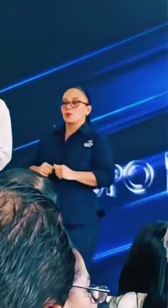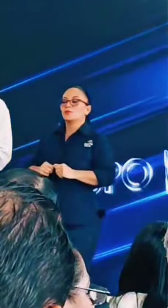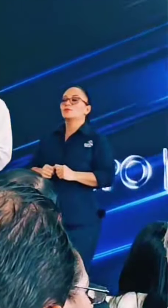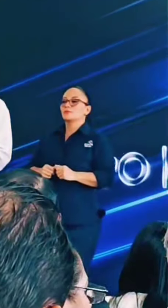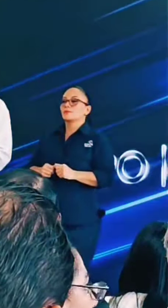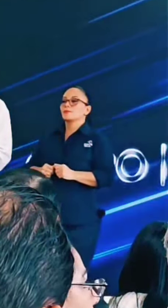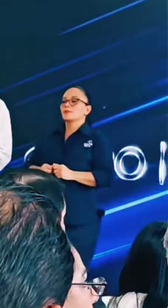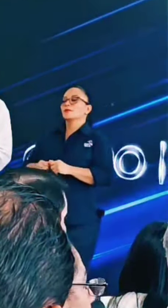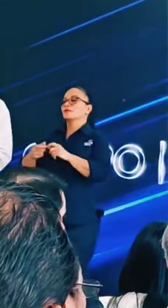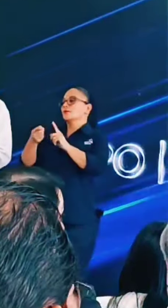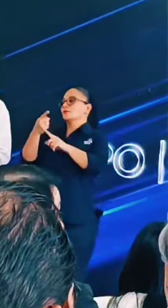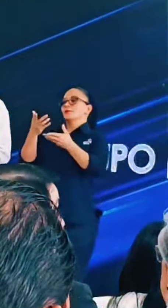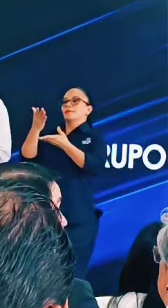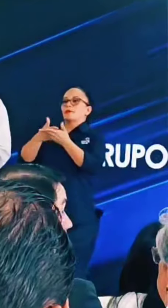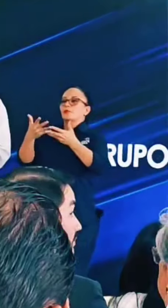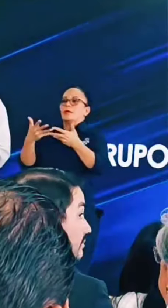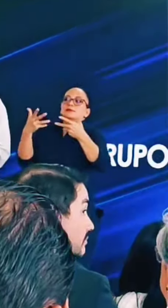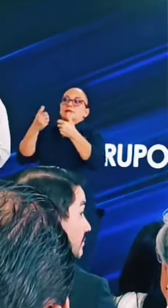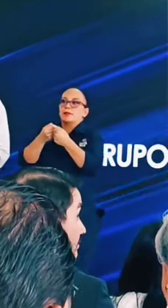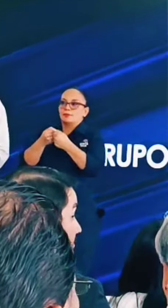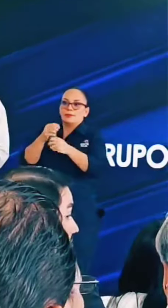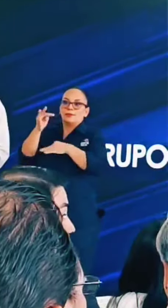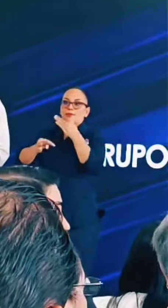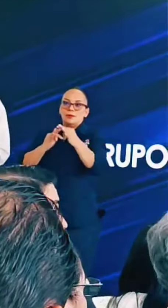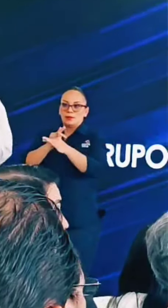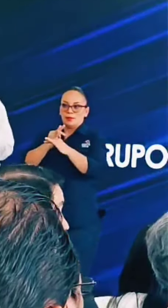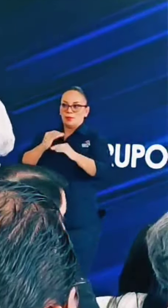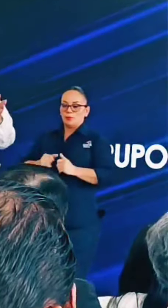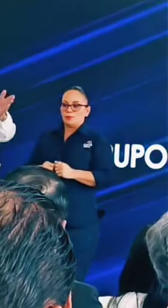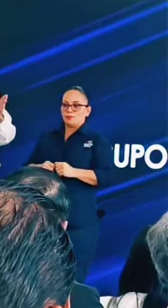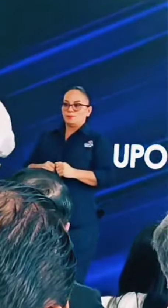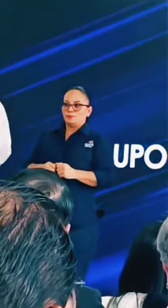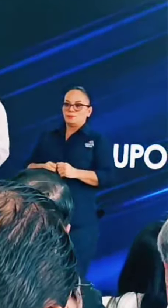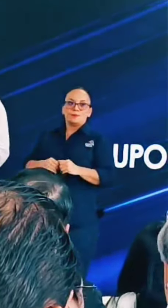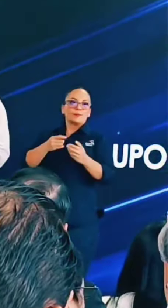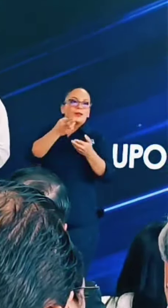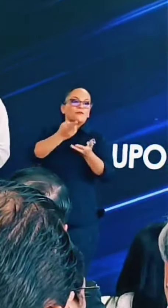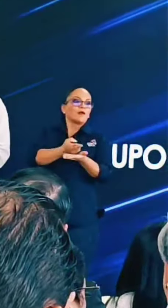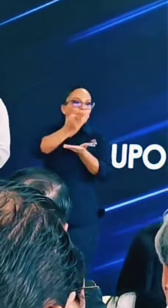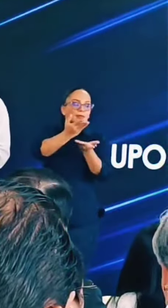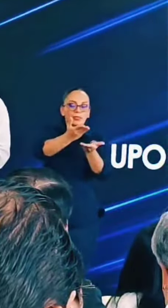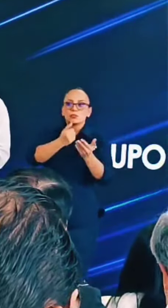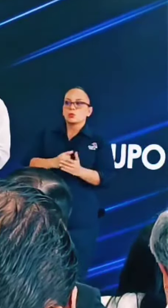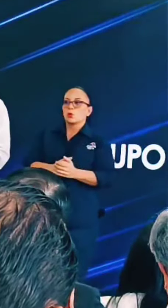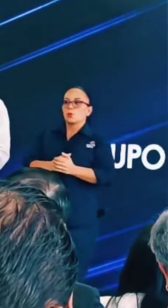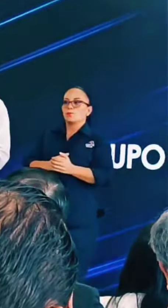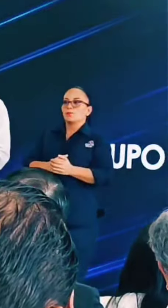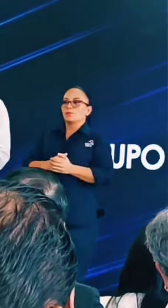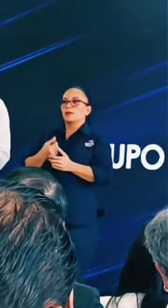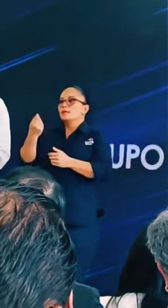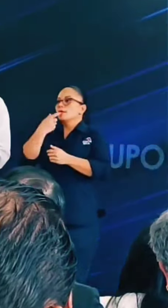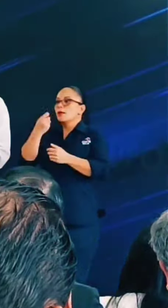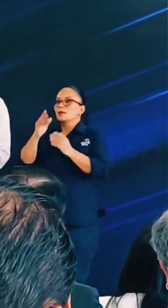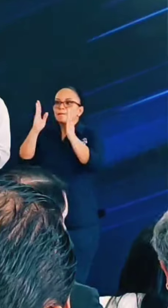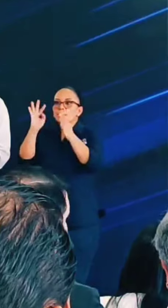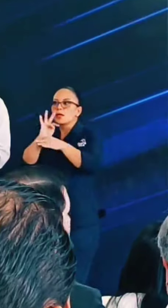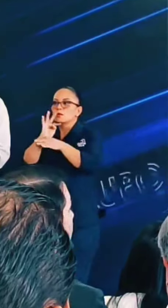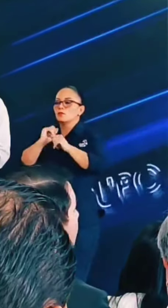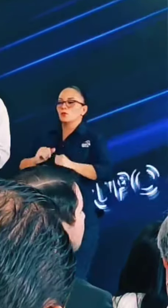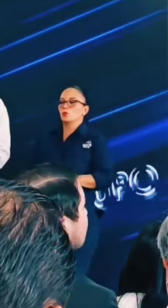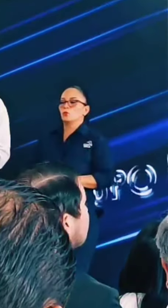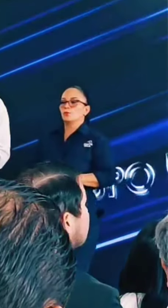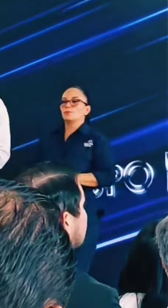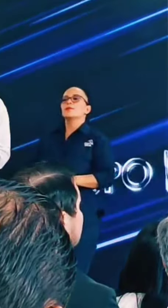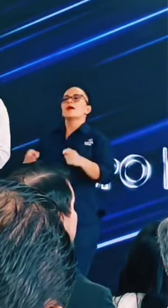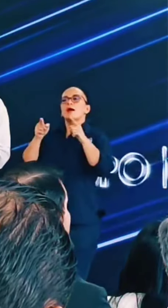resulta luego de un accidente de salariales? De la rehabilitación, del tratamiento. Y ahí